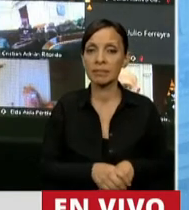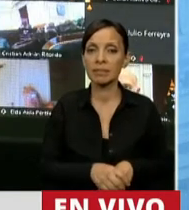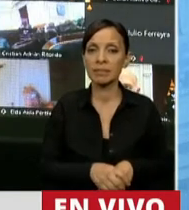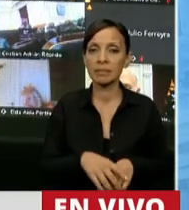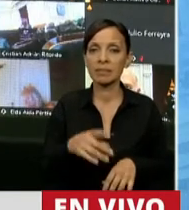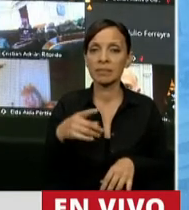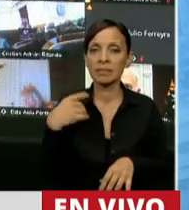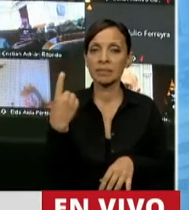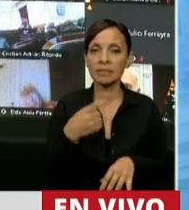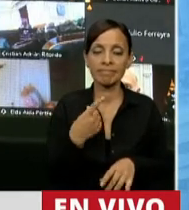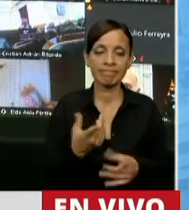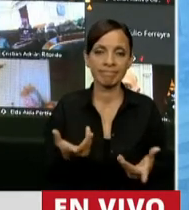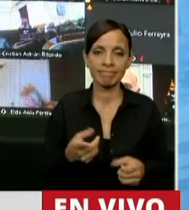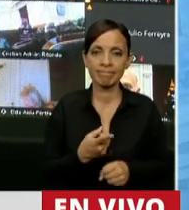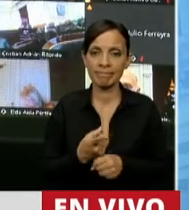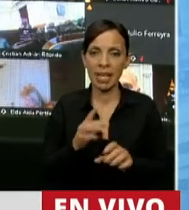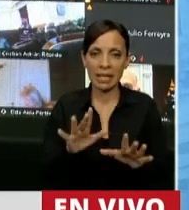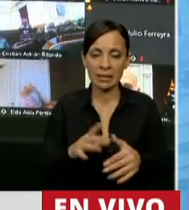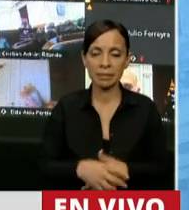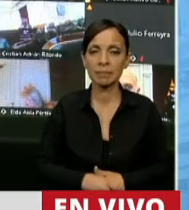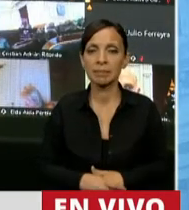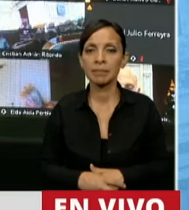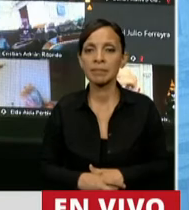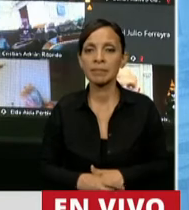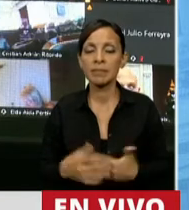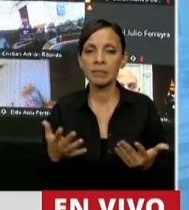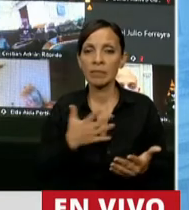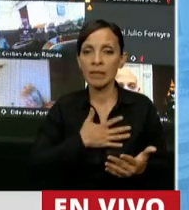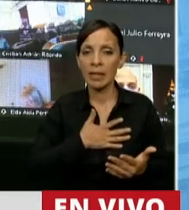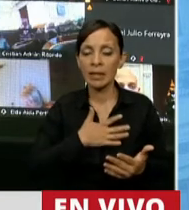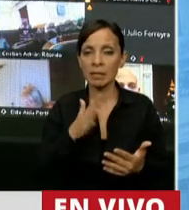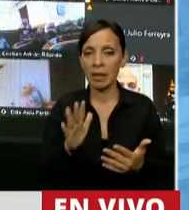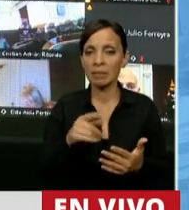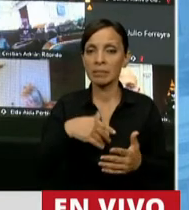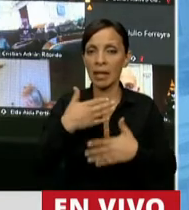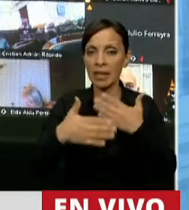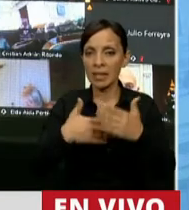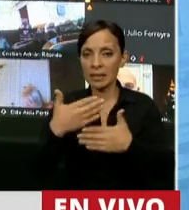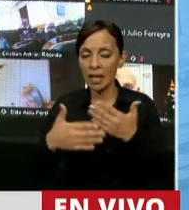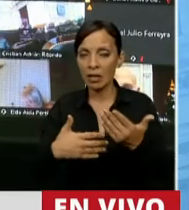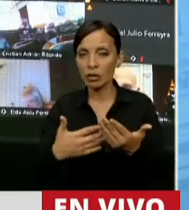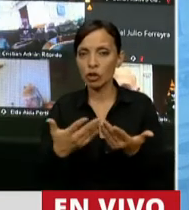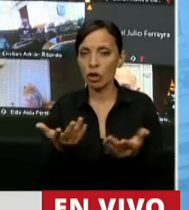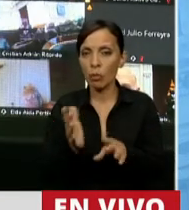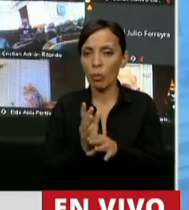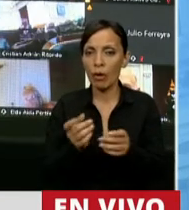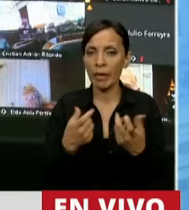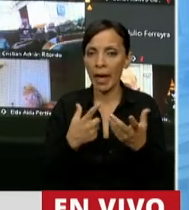no posee nuestro país. Y lamentablemente esto es un condicionante el desarrollo, ya que por más que